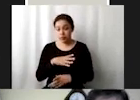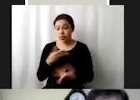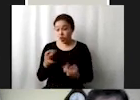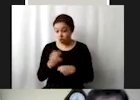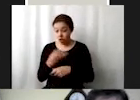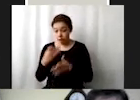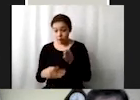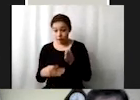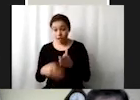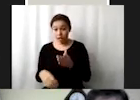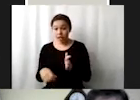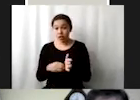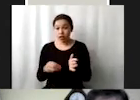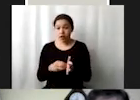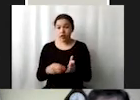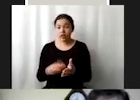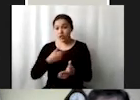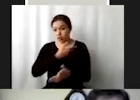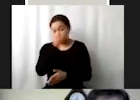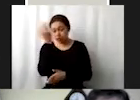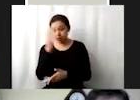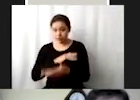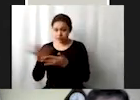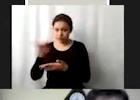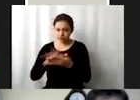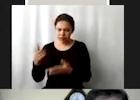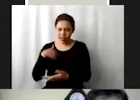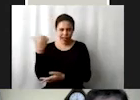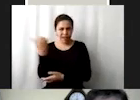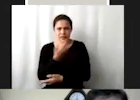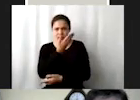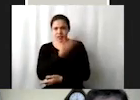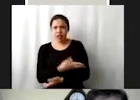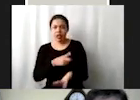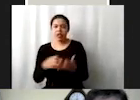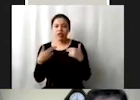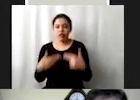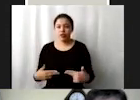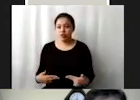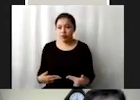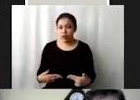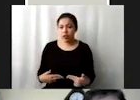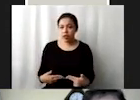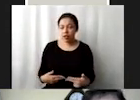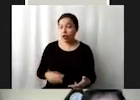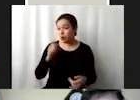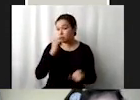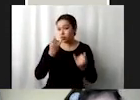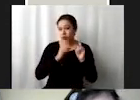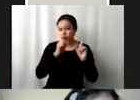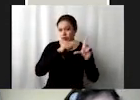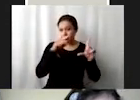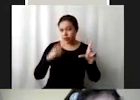no la he encontrado si esta misma lectura así como lo está para los derechos humanos si se ha hecho esta misma lectura de los